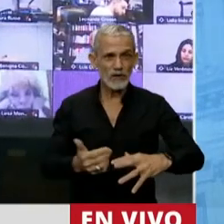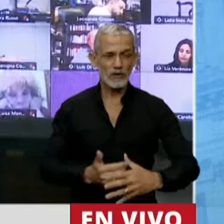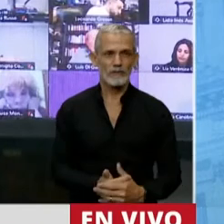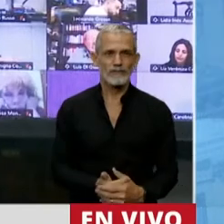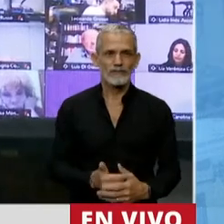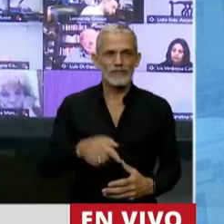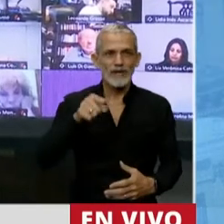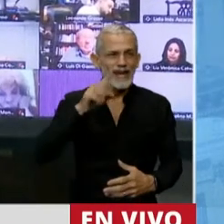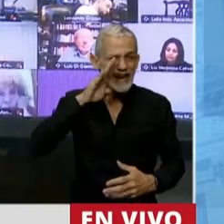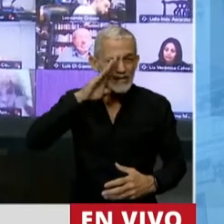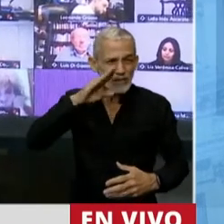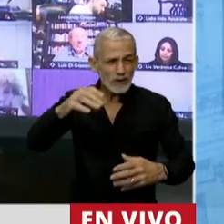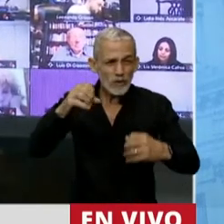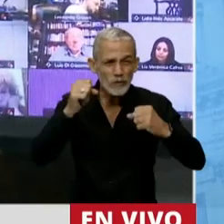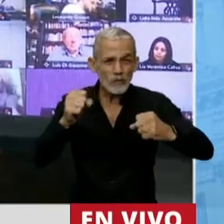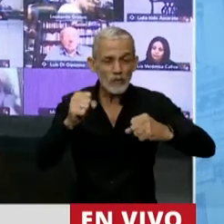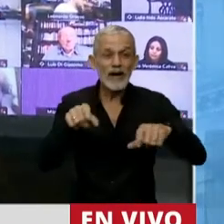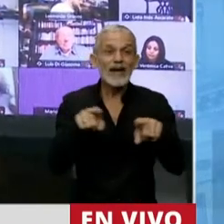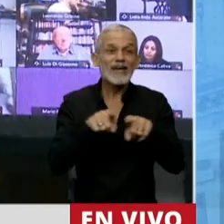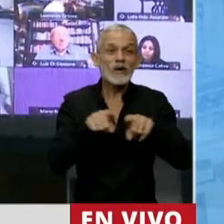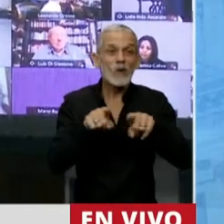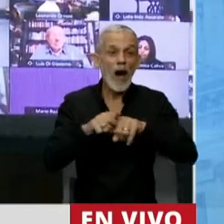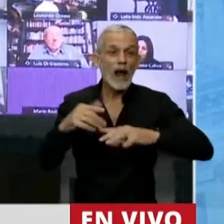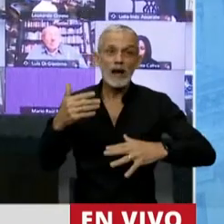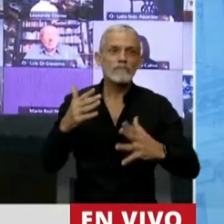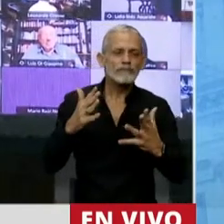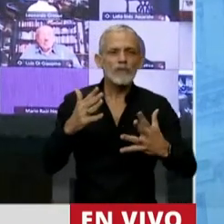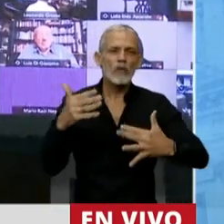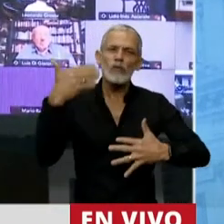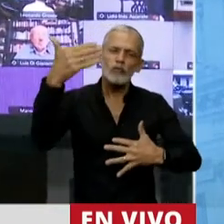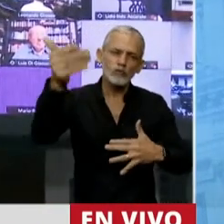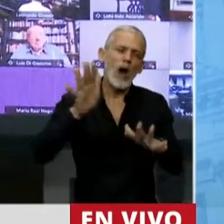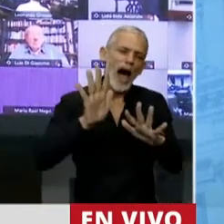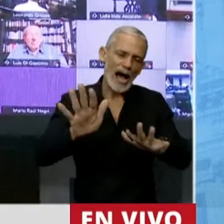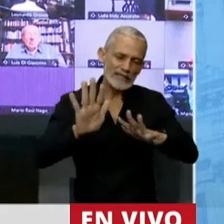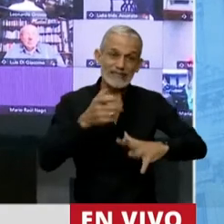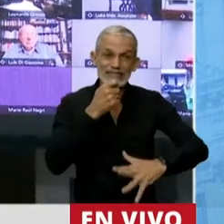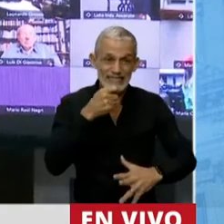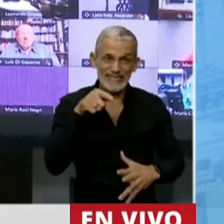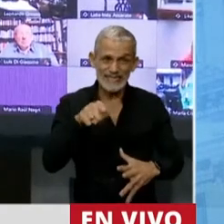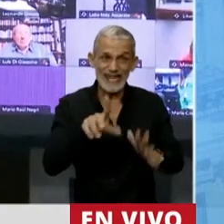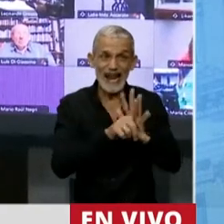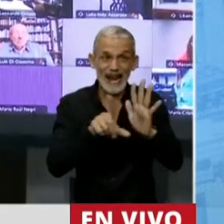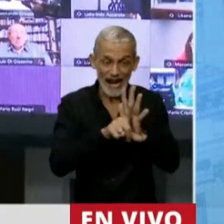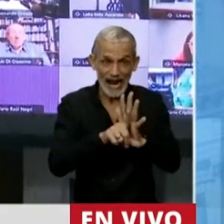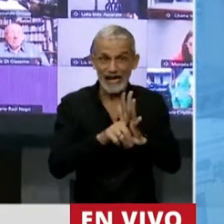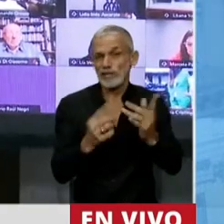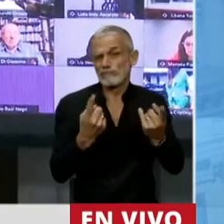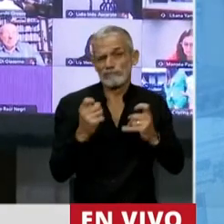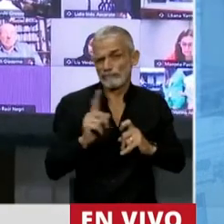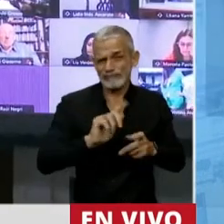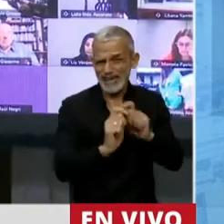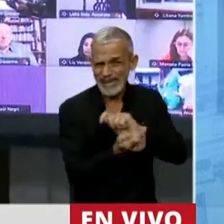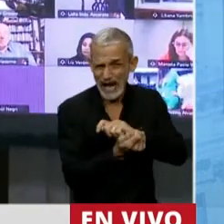Tan negro como el destino de todos los propietarios y trabajadores rurales si esta modificación innecesaria de la